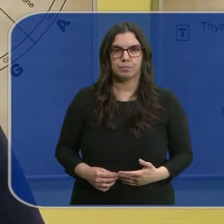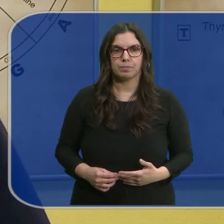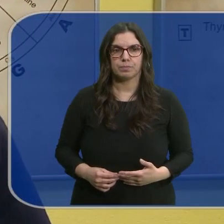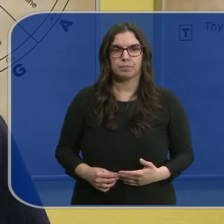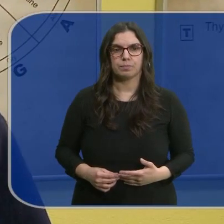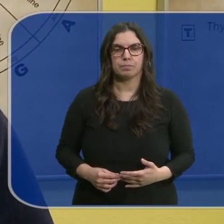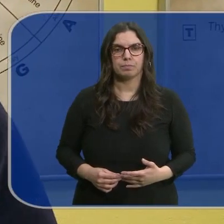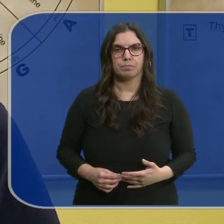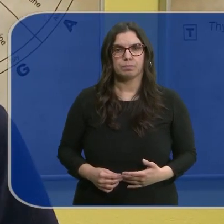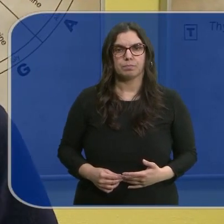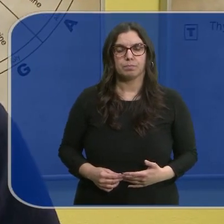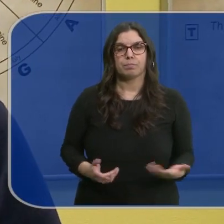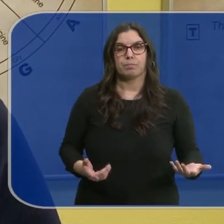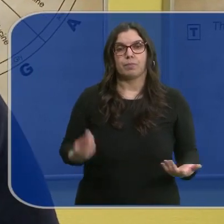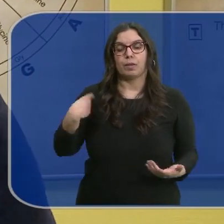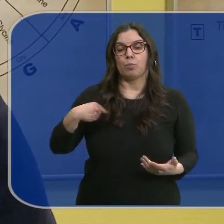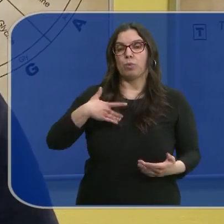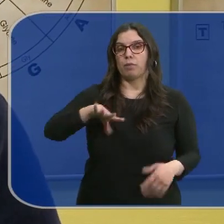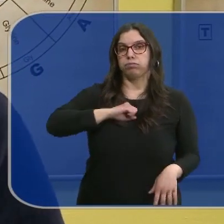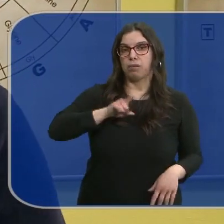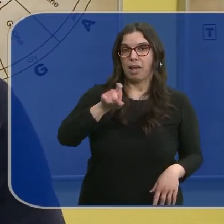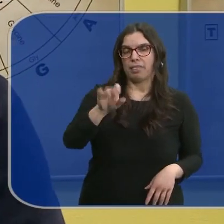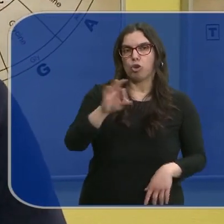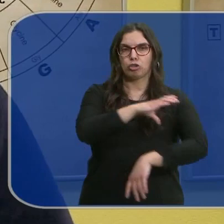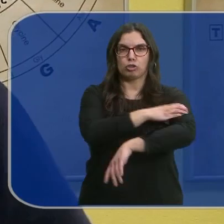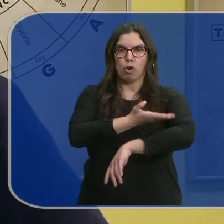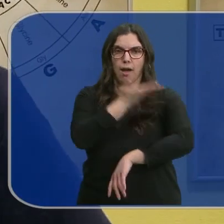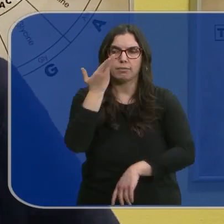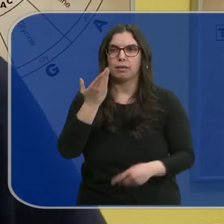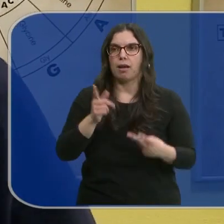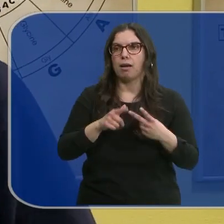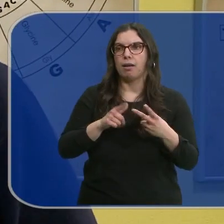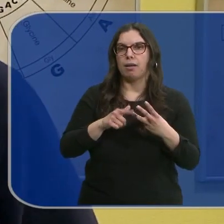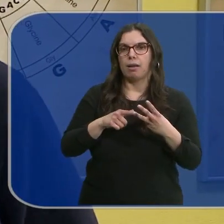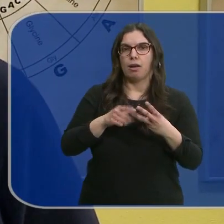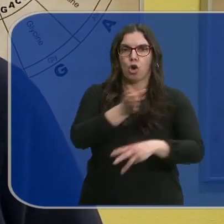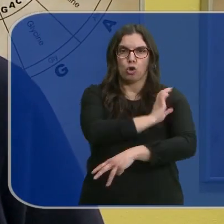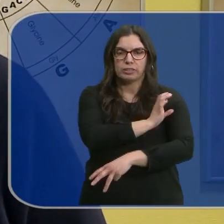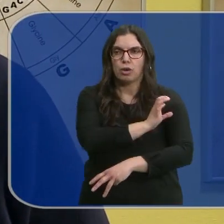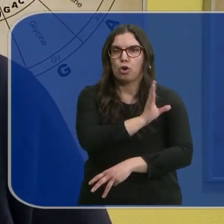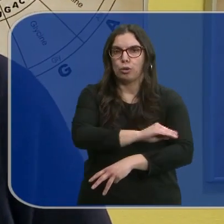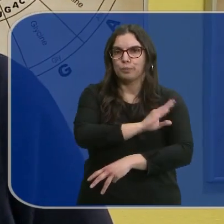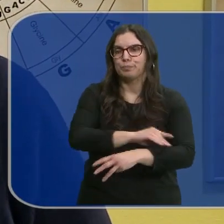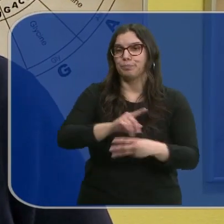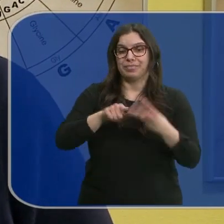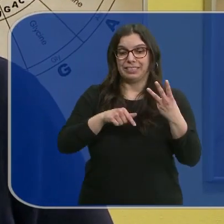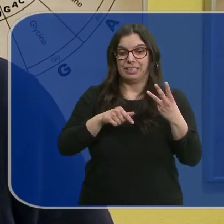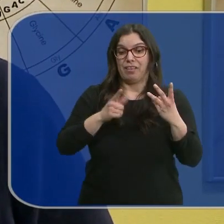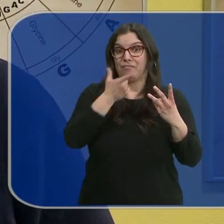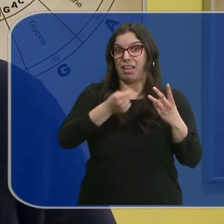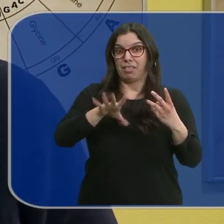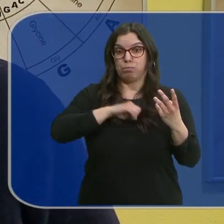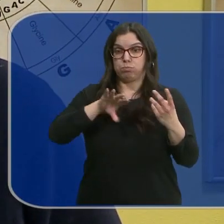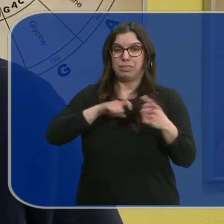La predisposición a cáncer, a hipertensión, a tener el colesterol alto, es decir, todas estas